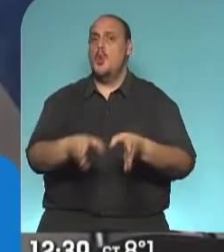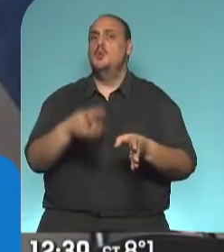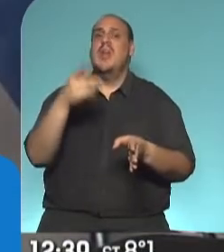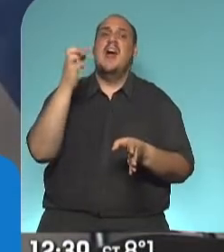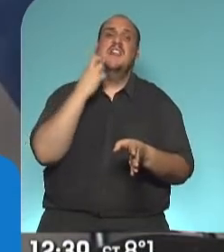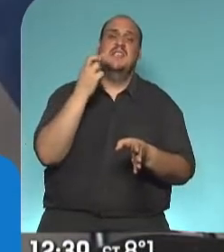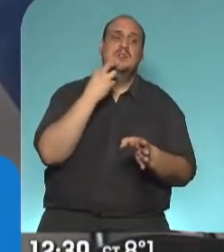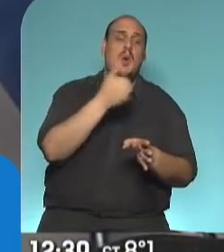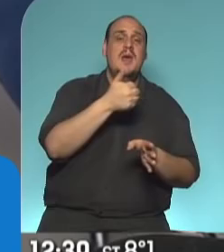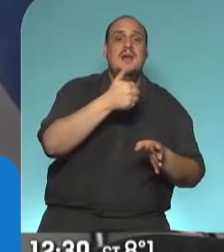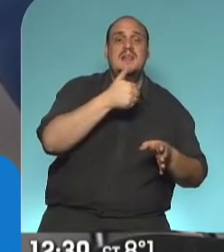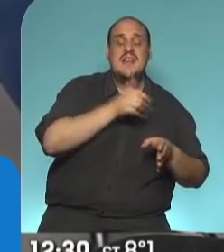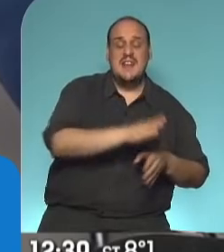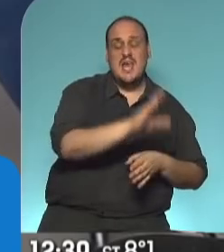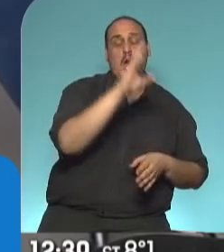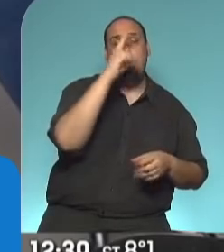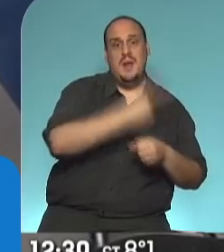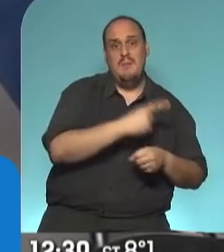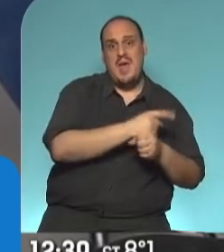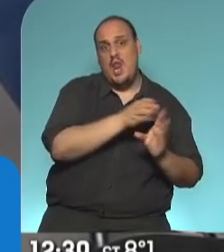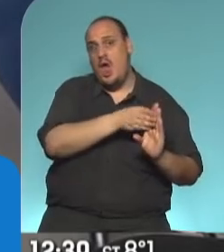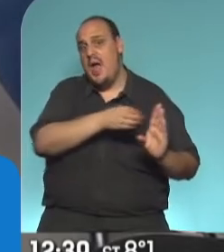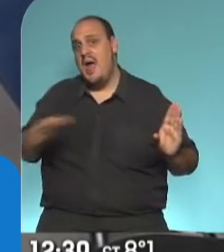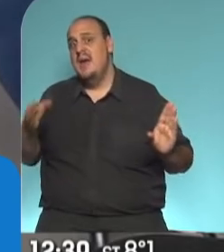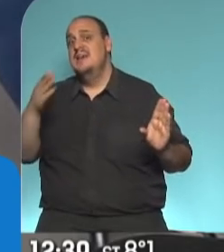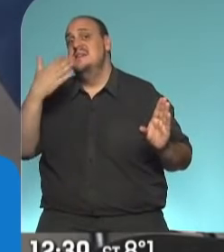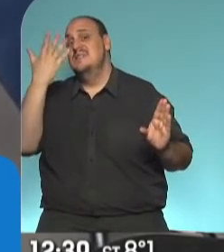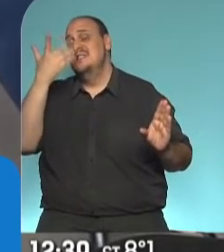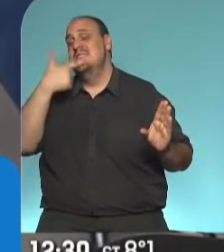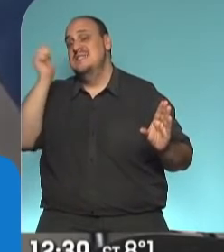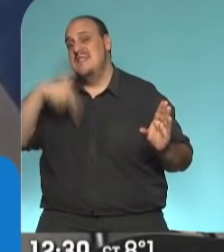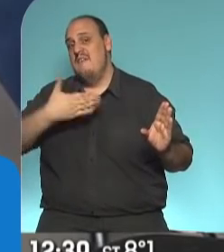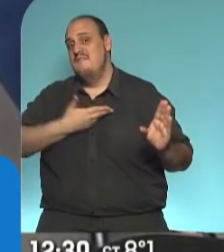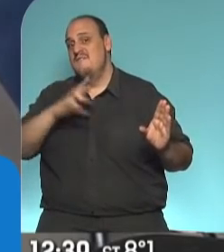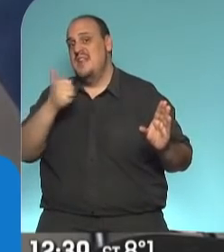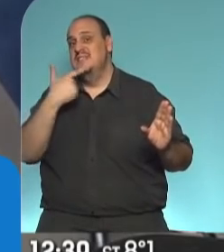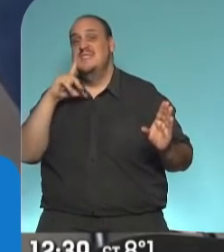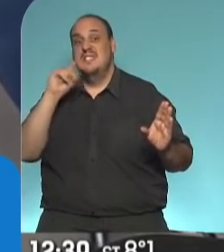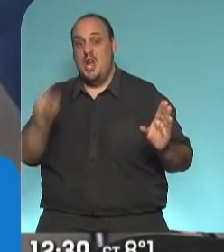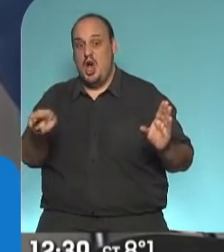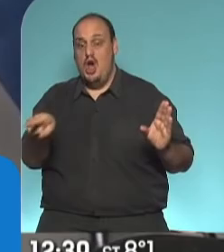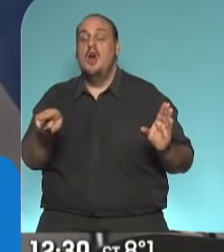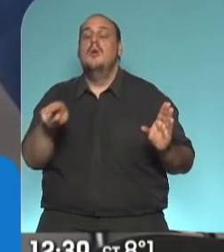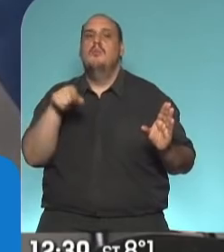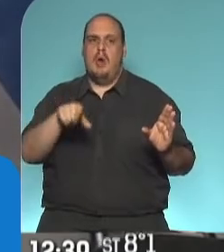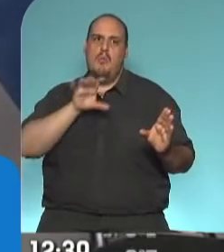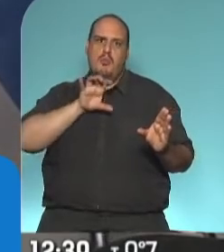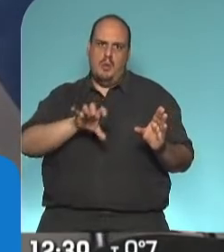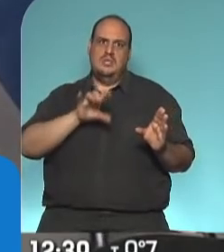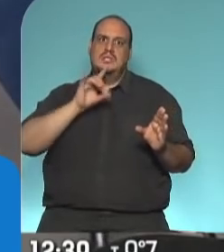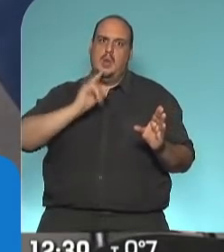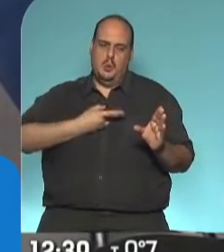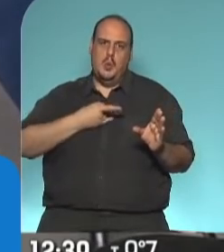Río I a San Francisco, que era responsabilidad de la Nación, porque la provincia hizo desde la ciudad de Córdoba hasta Río I